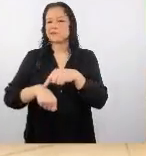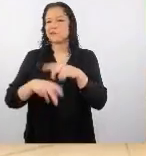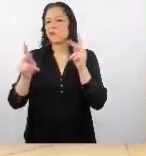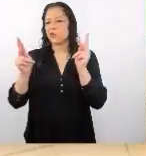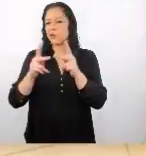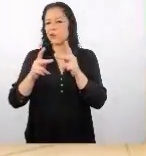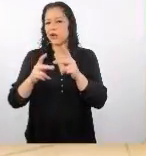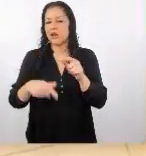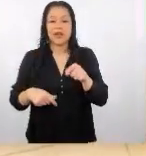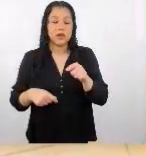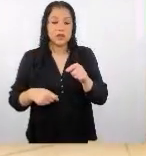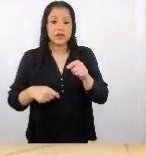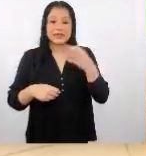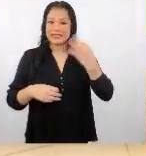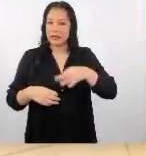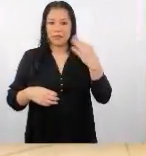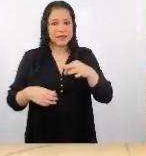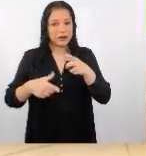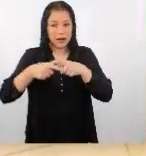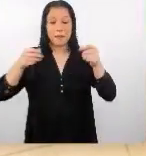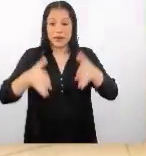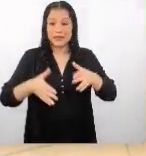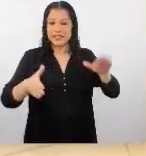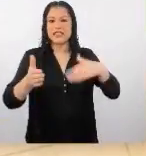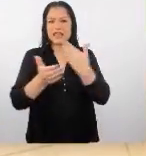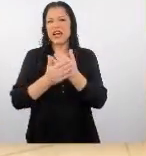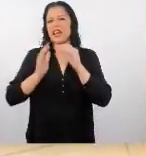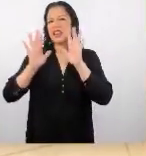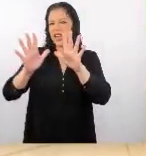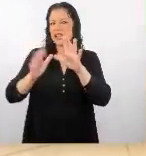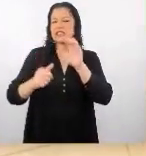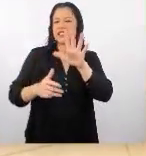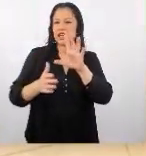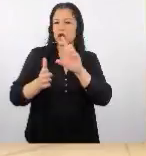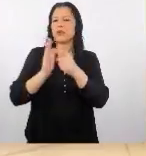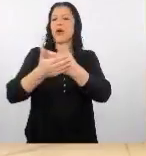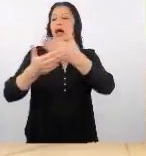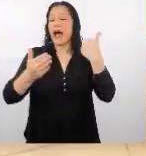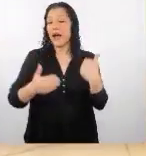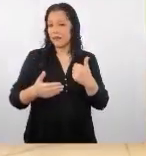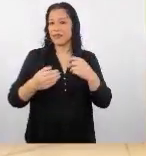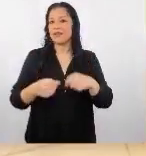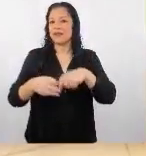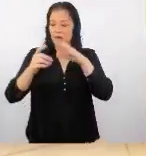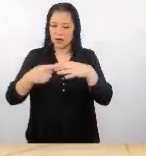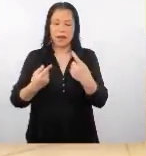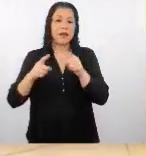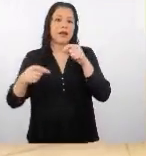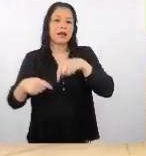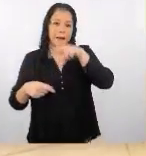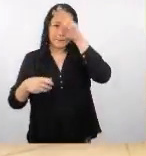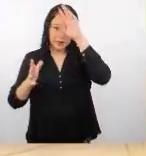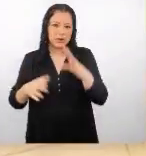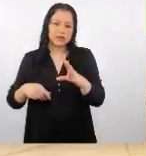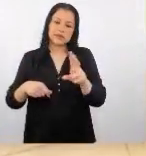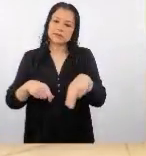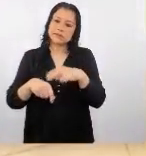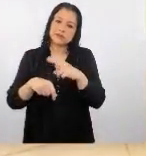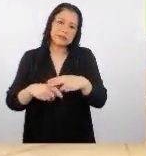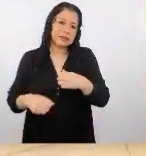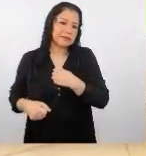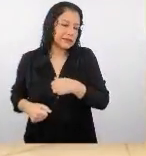ellos llegan 10 minutos antes 5 minutos antes de lo pactado y en cambio aquí la contraparte peruana es como anécdota pero